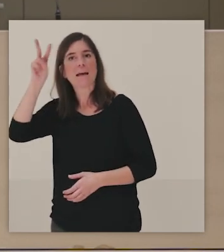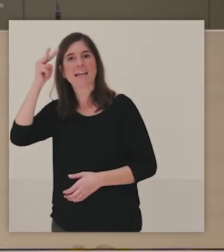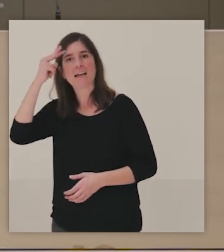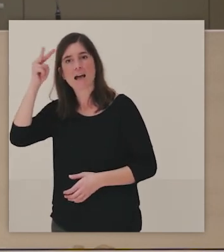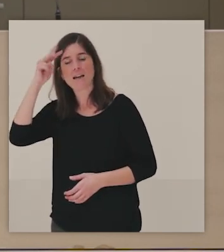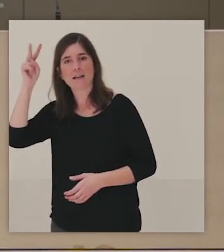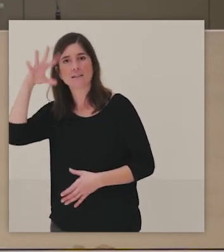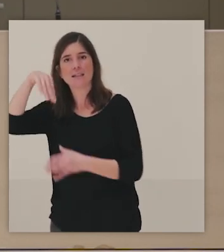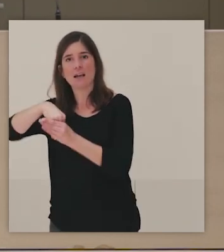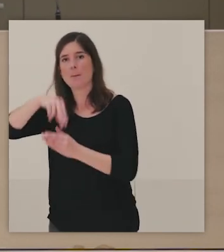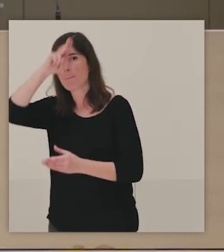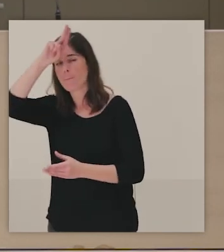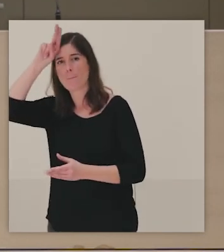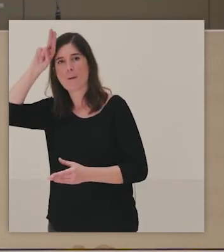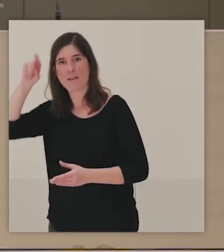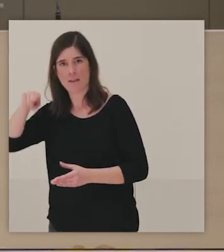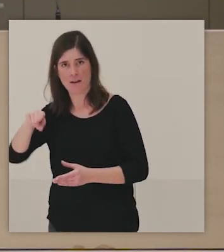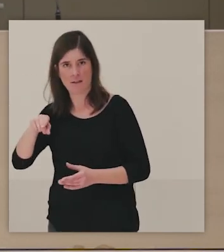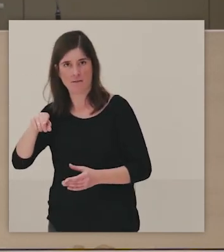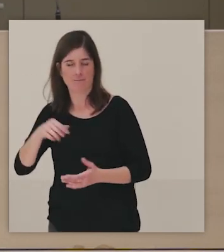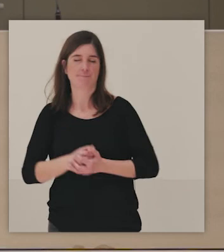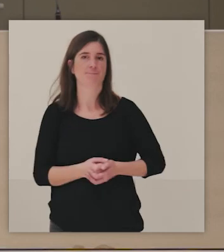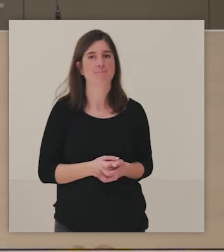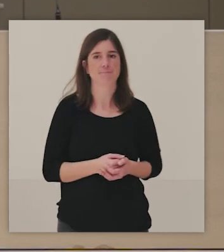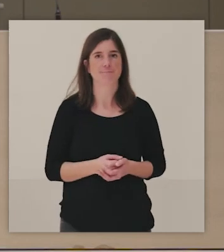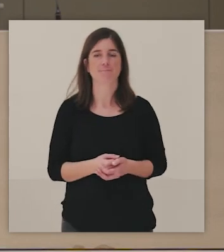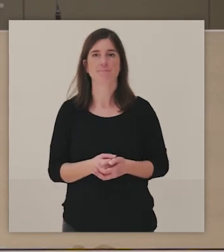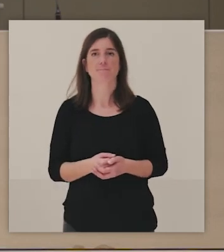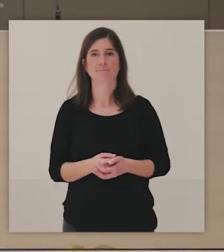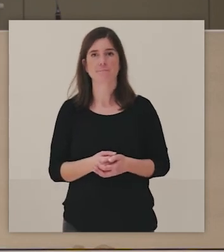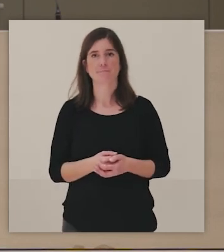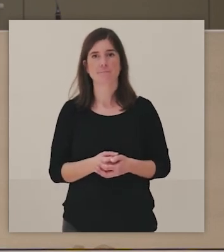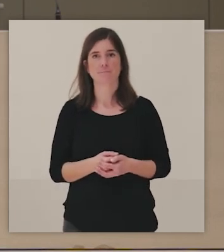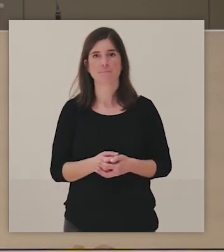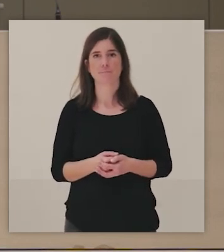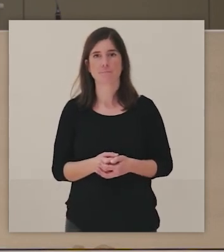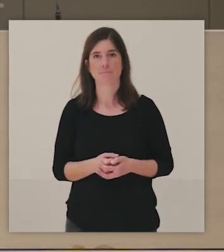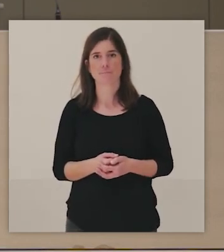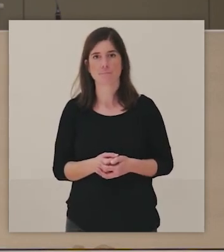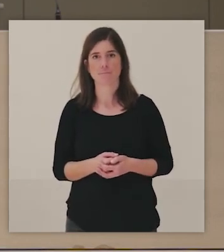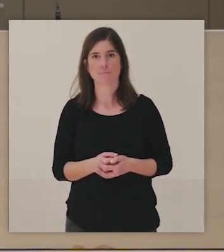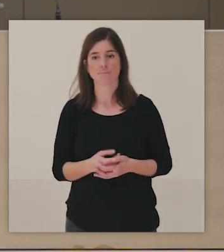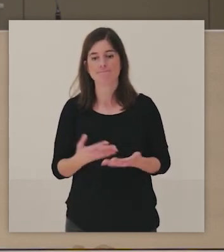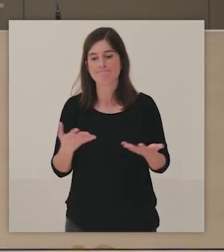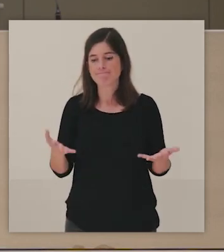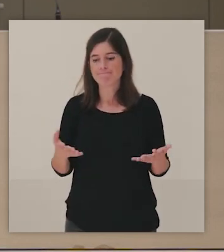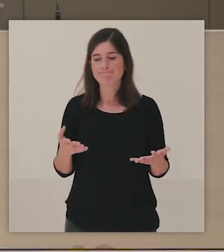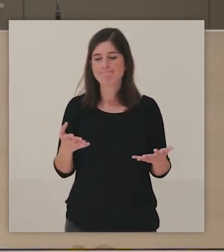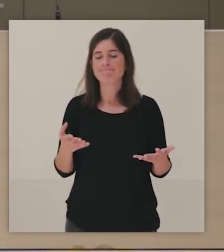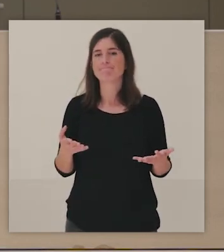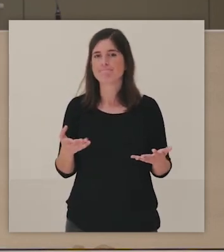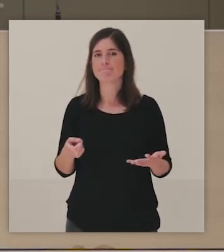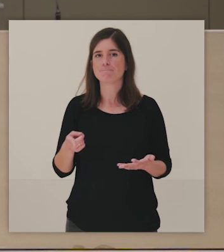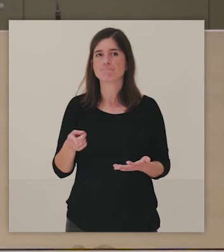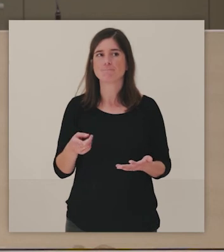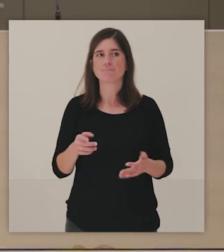los colectivos. Esto tiene que ver con ideas que os he ido, creo, dejando ver,